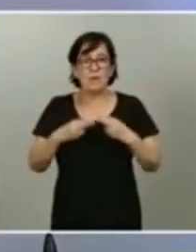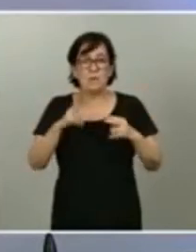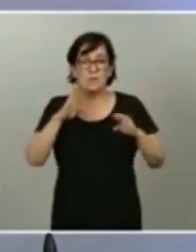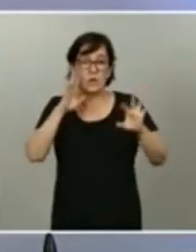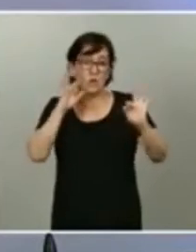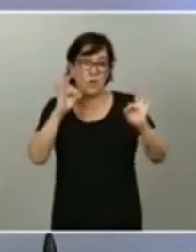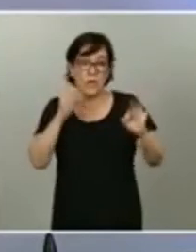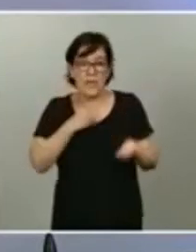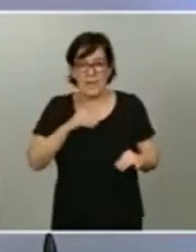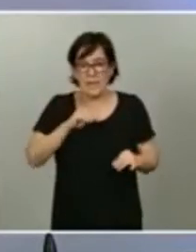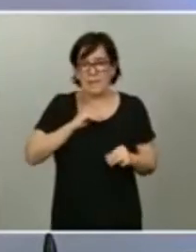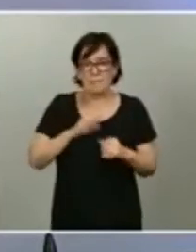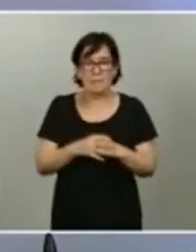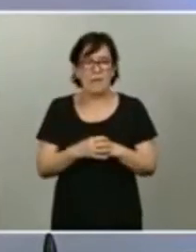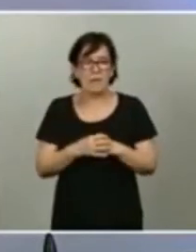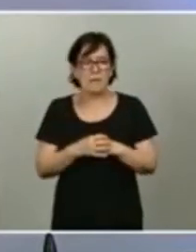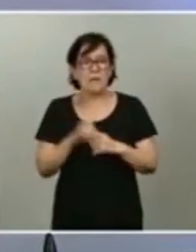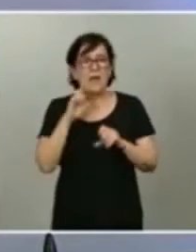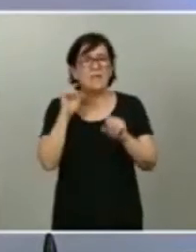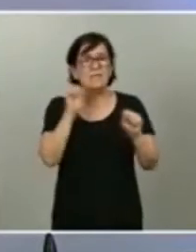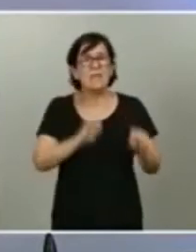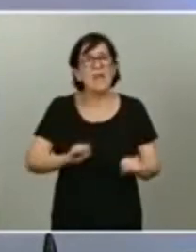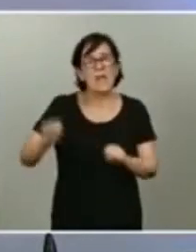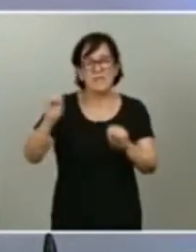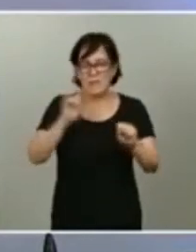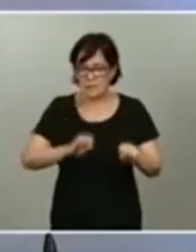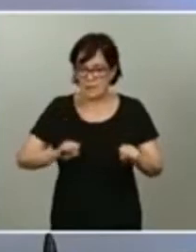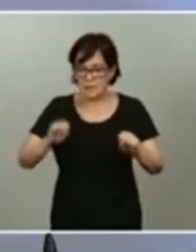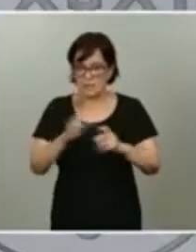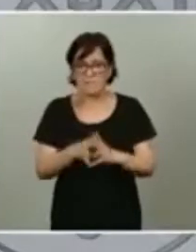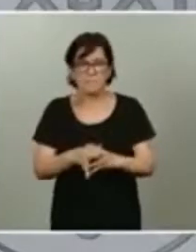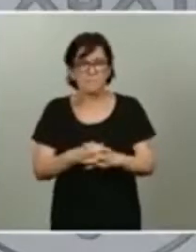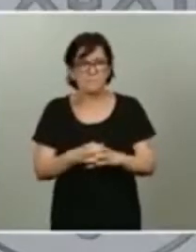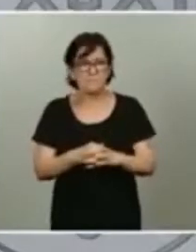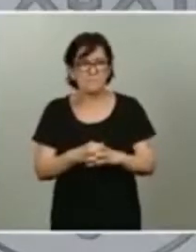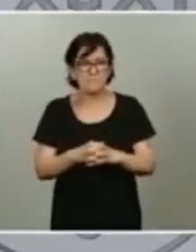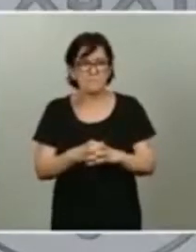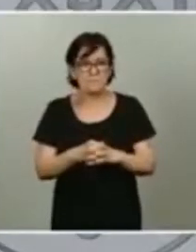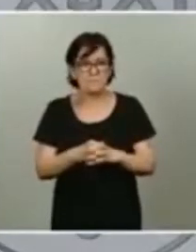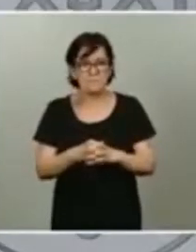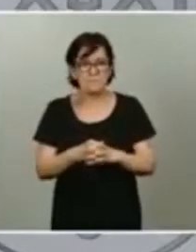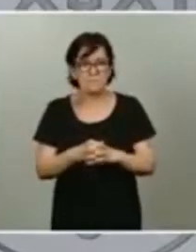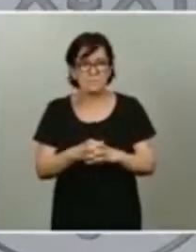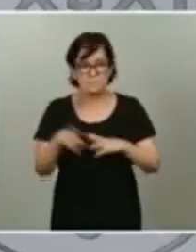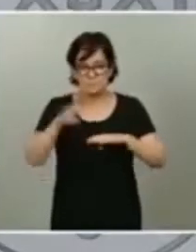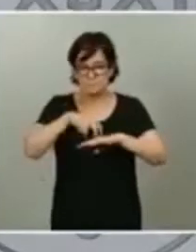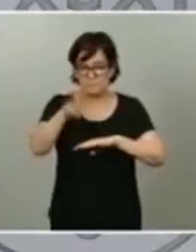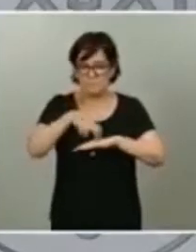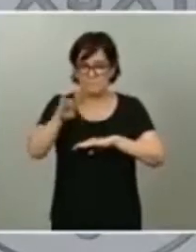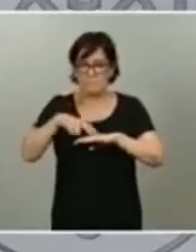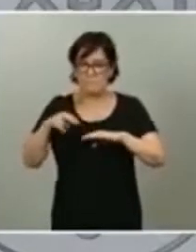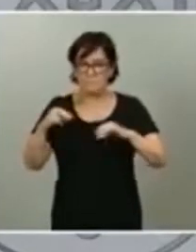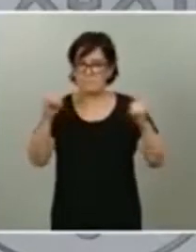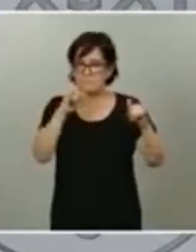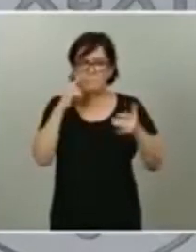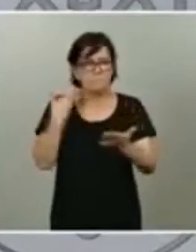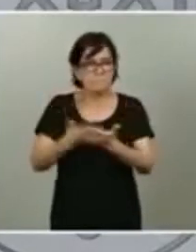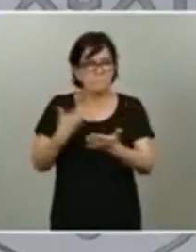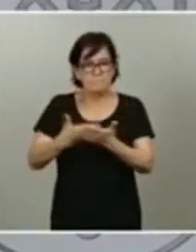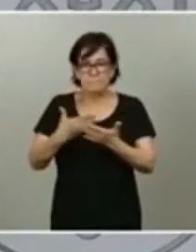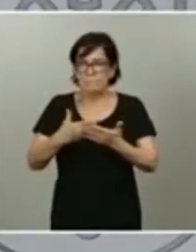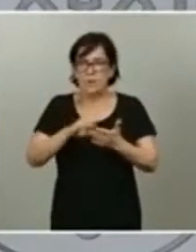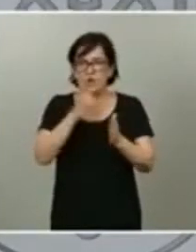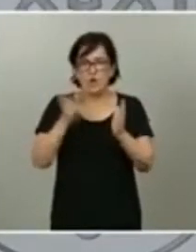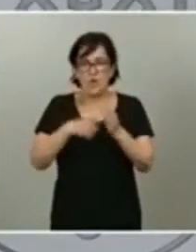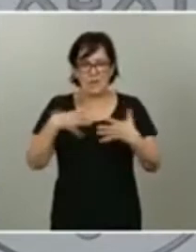está defendiendo que digamos que la circulación se produzca con todas las garantías sanitarias. Muchas